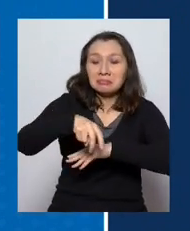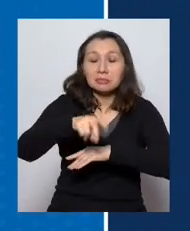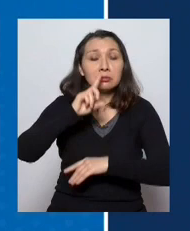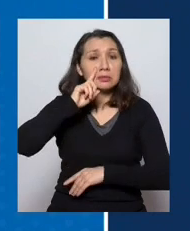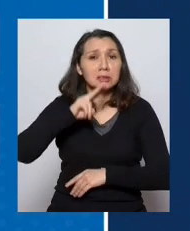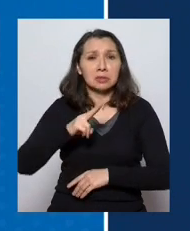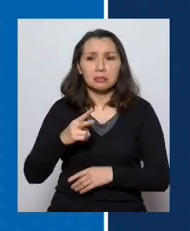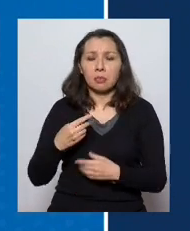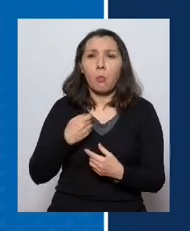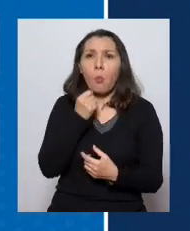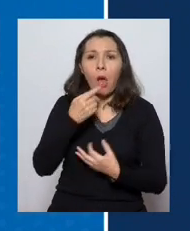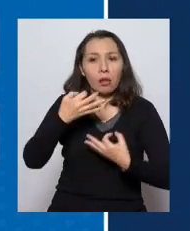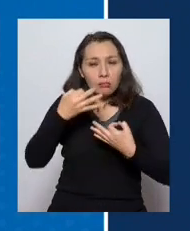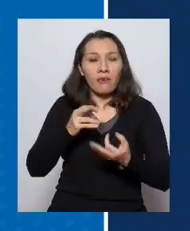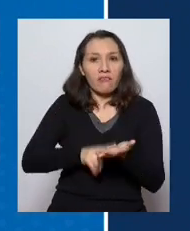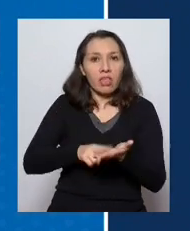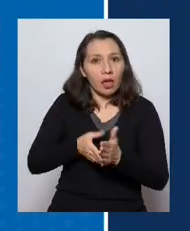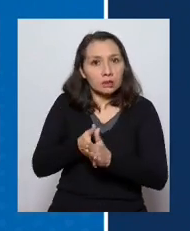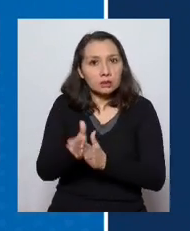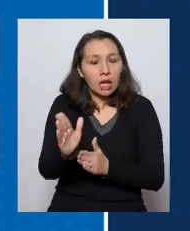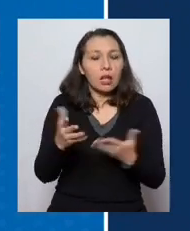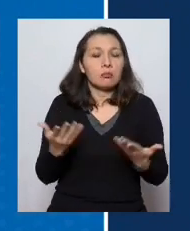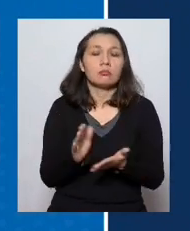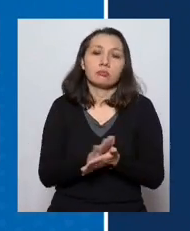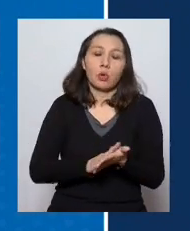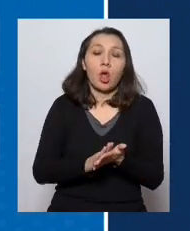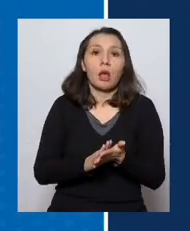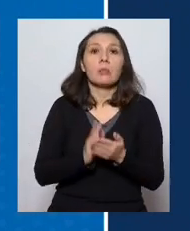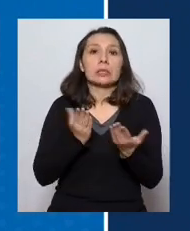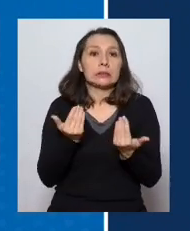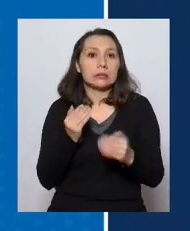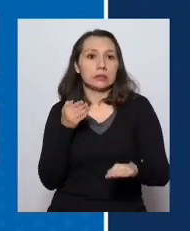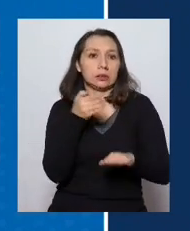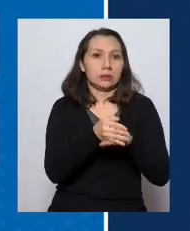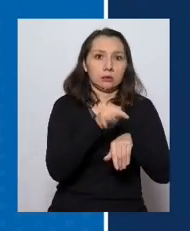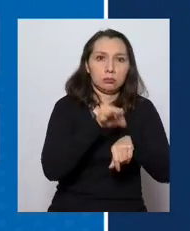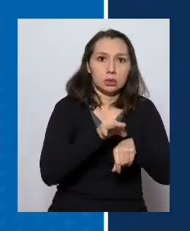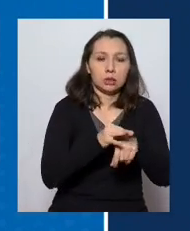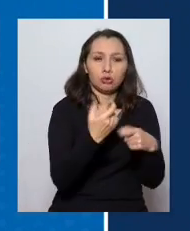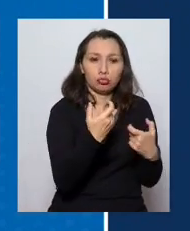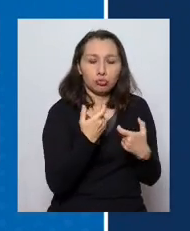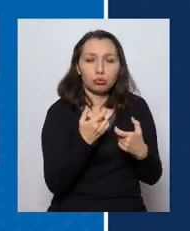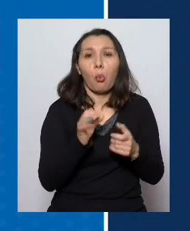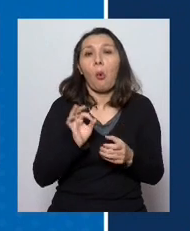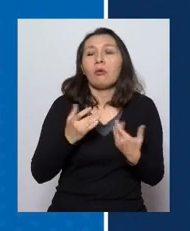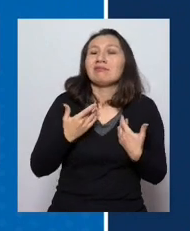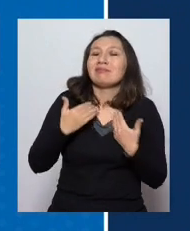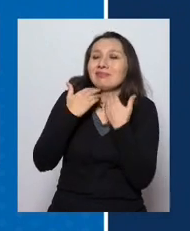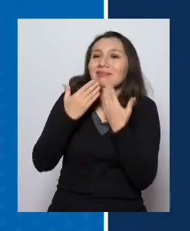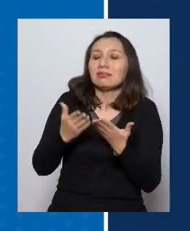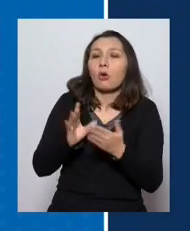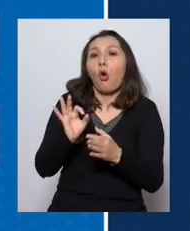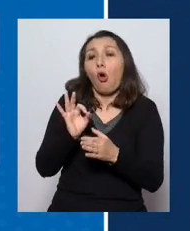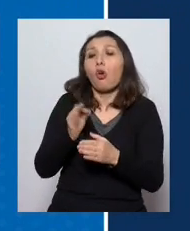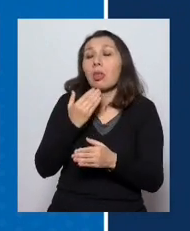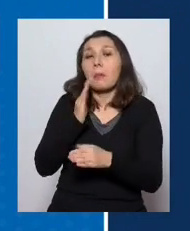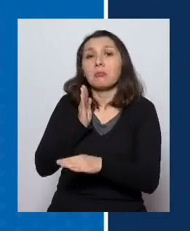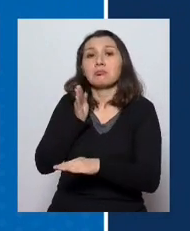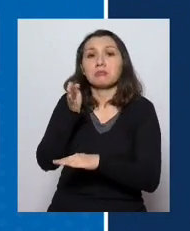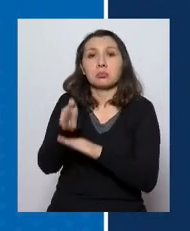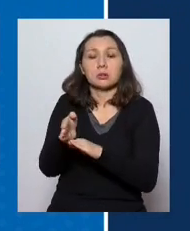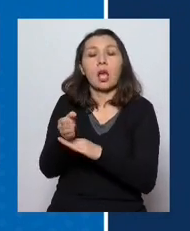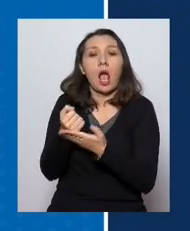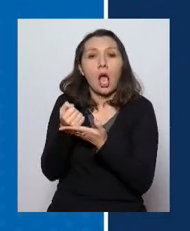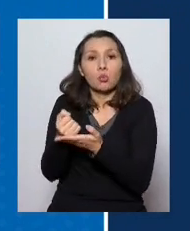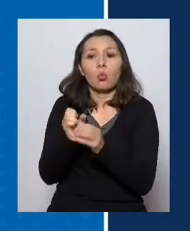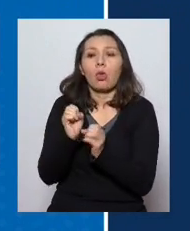sin una justificación verdadera como podría ser una consulta al médico o por asistir a un adulto mayor a entregarle sus